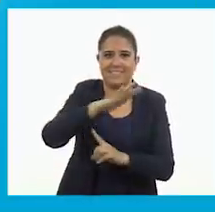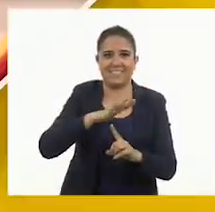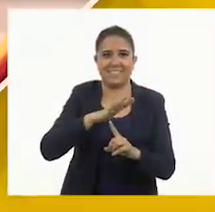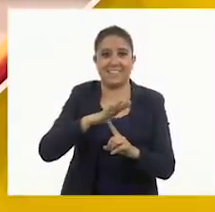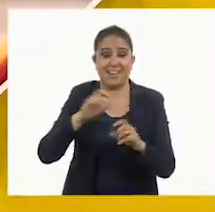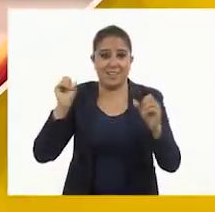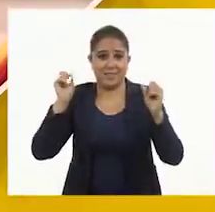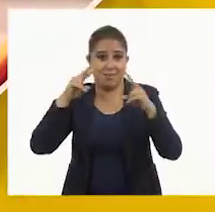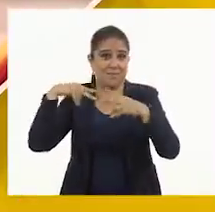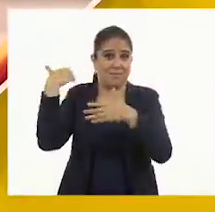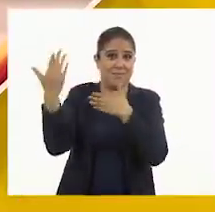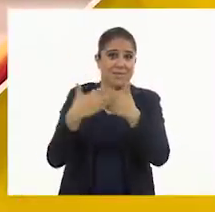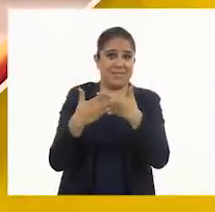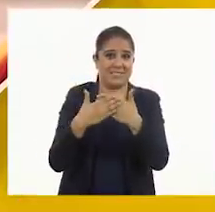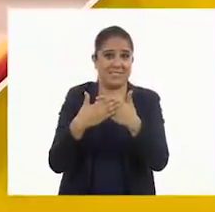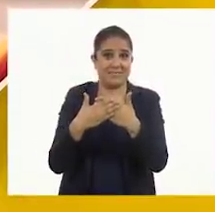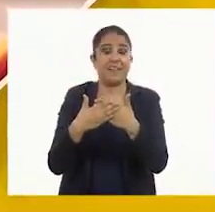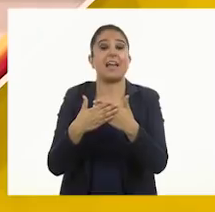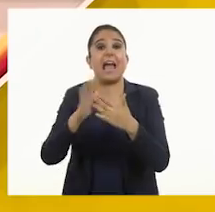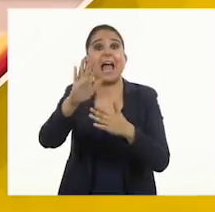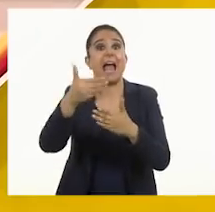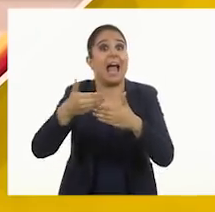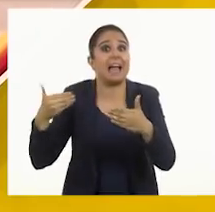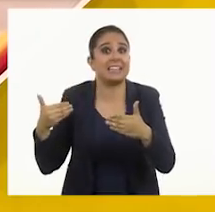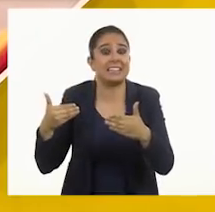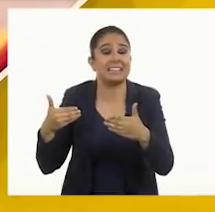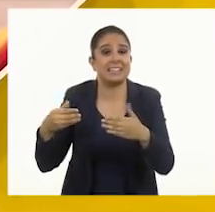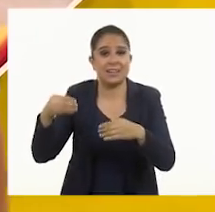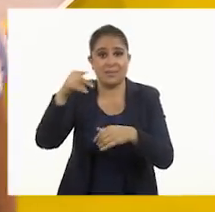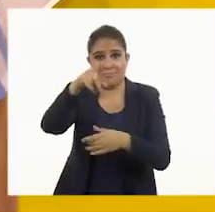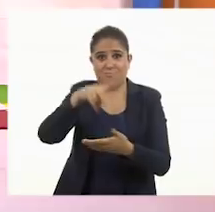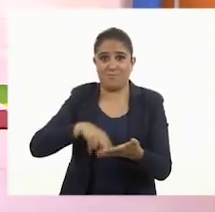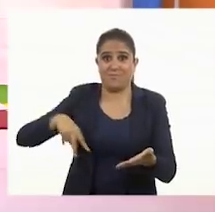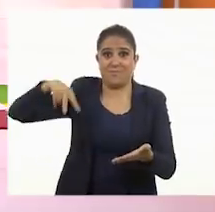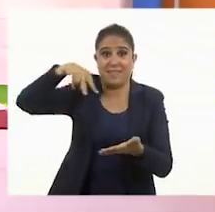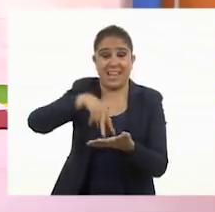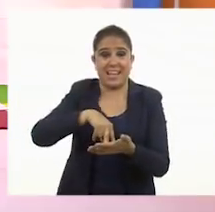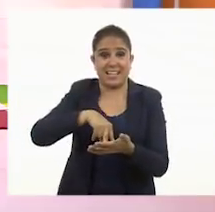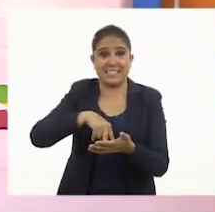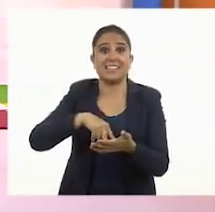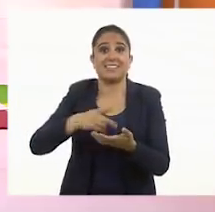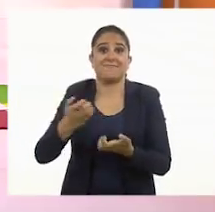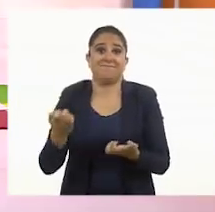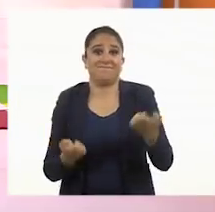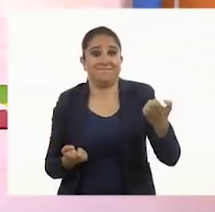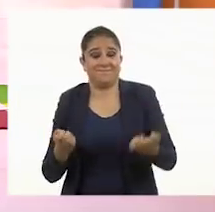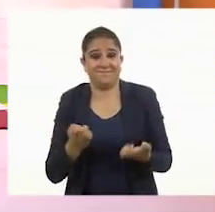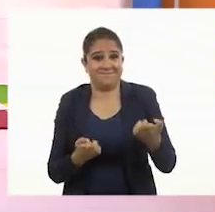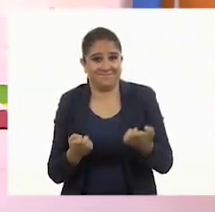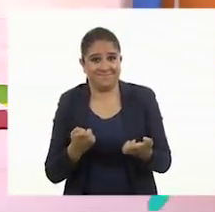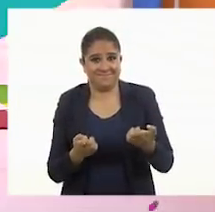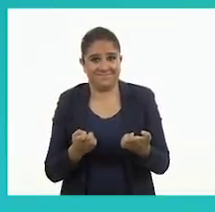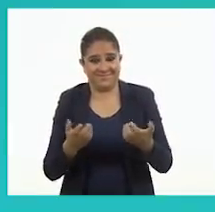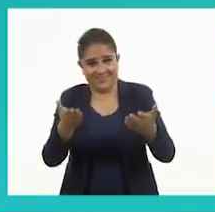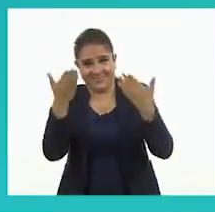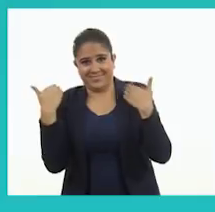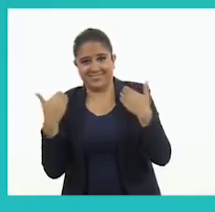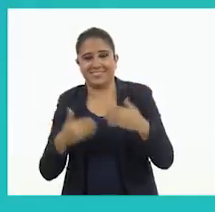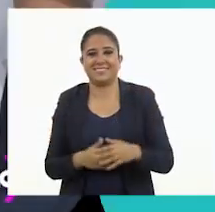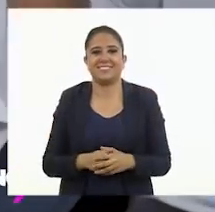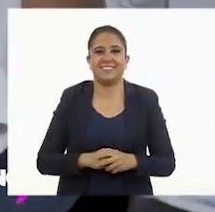Nos vemos hasta la próxima, pero antes, ¡hey! Pónganse de pie, es hora de movernos un poquito, maestra. a movernos un poquito.